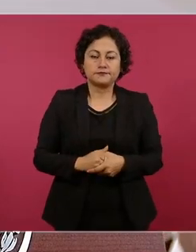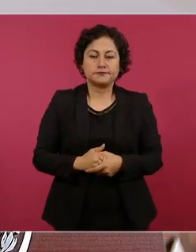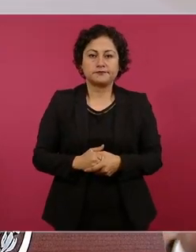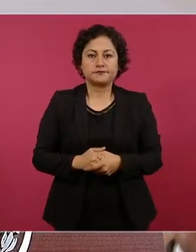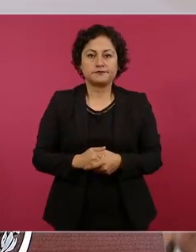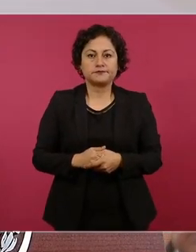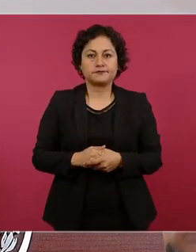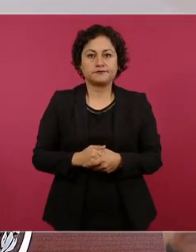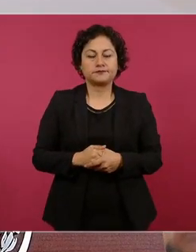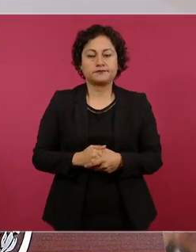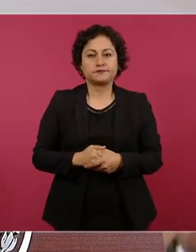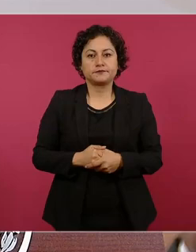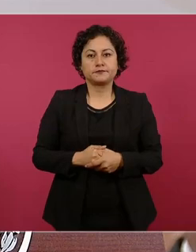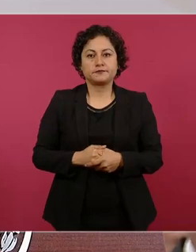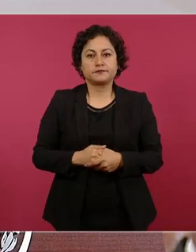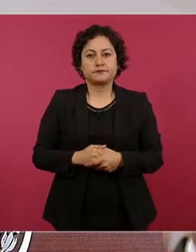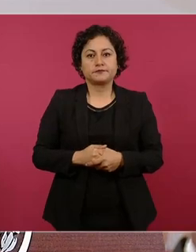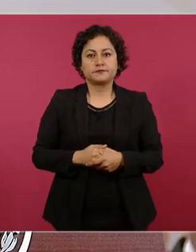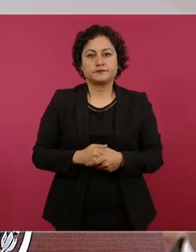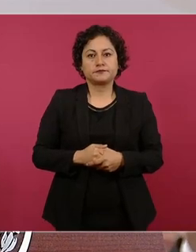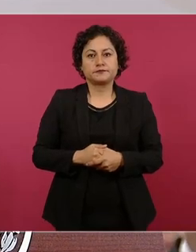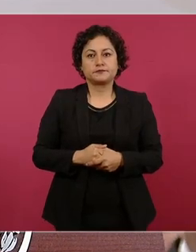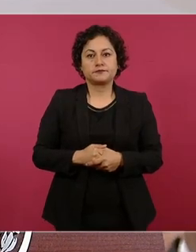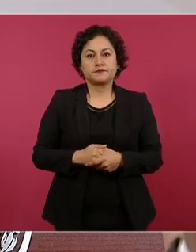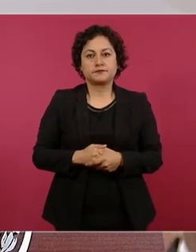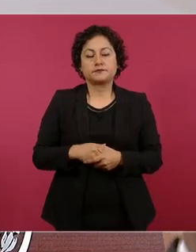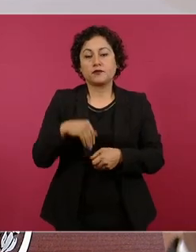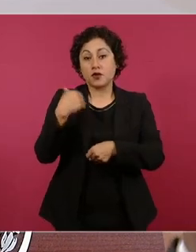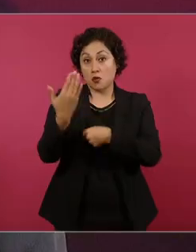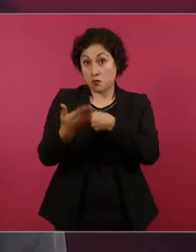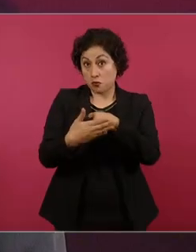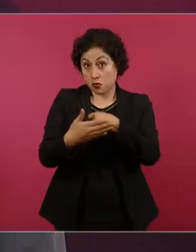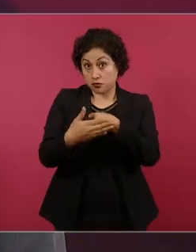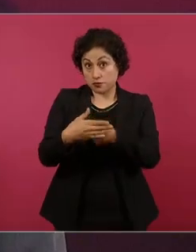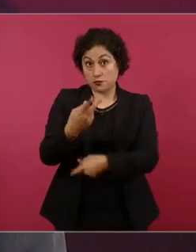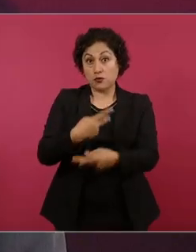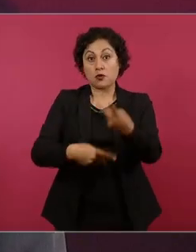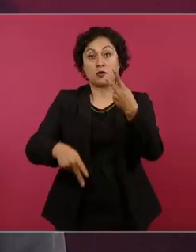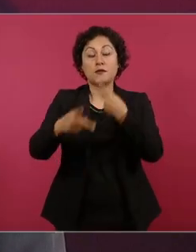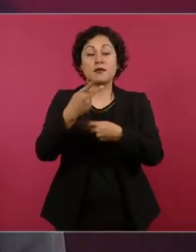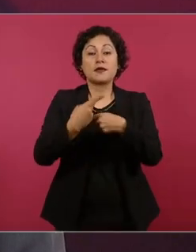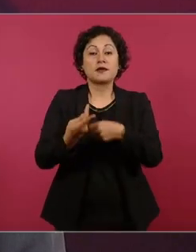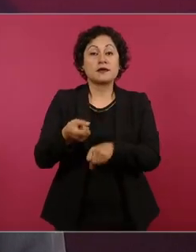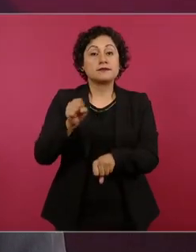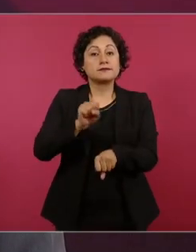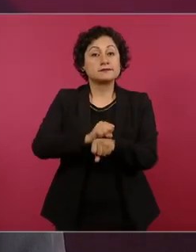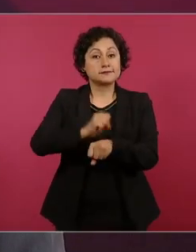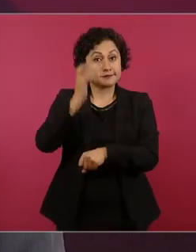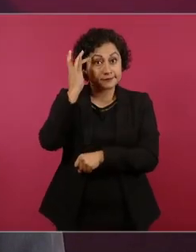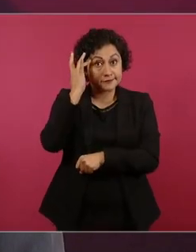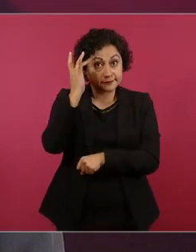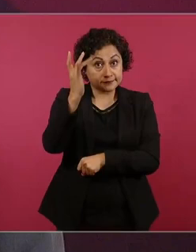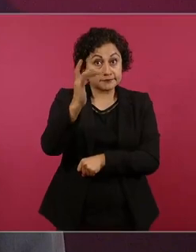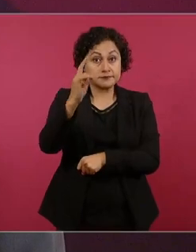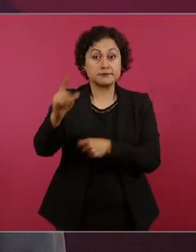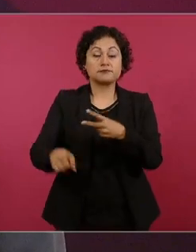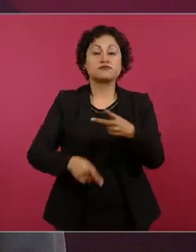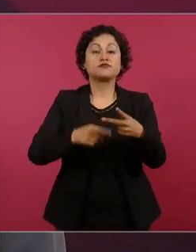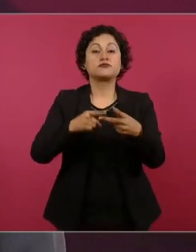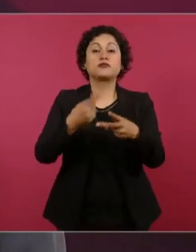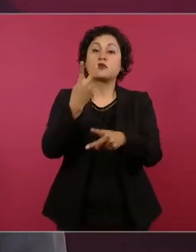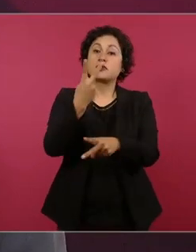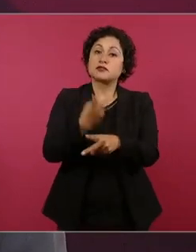Vendrán las semanas Santa y de Pascua y aseguramos